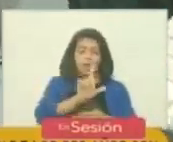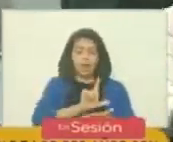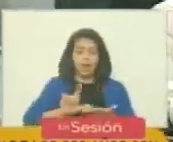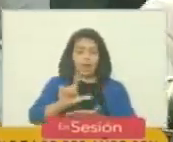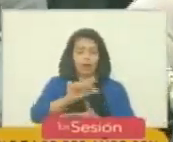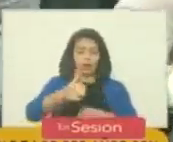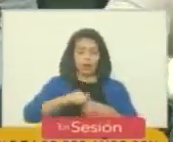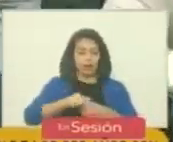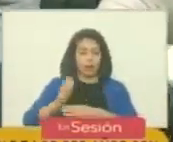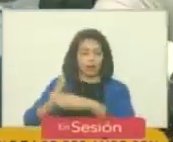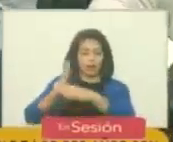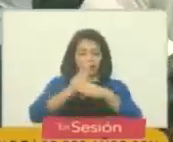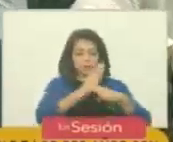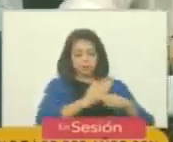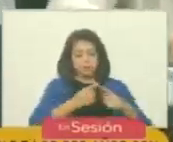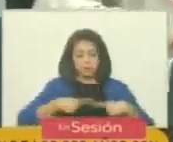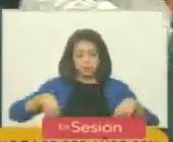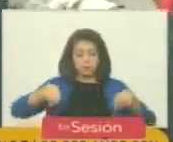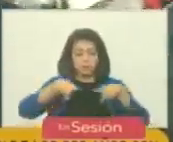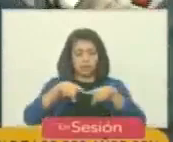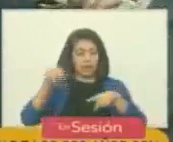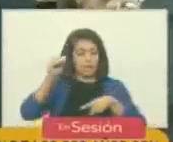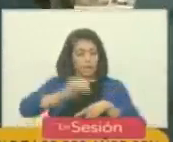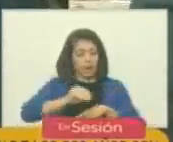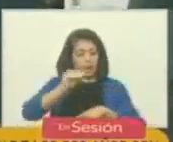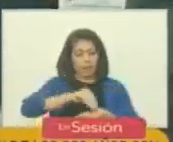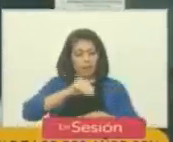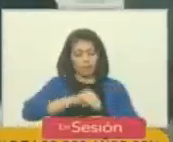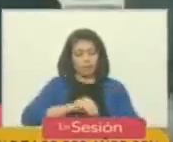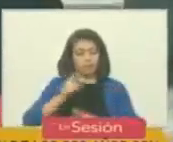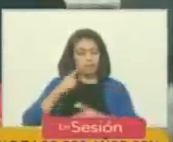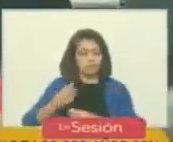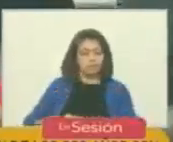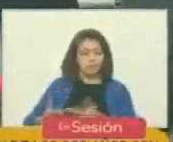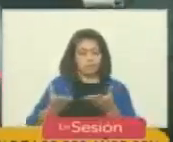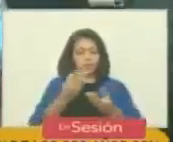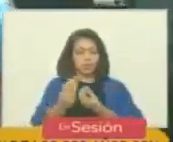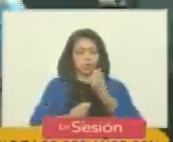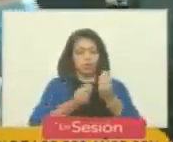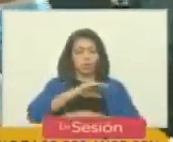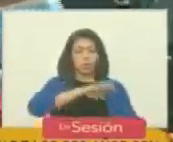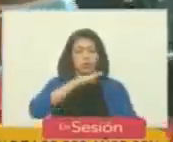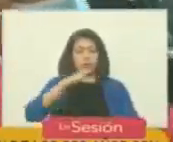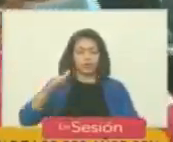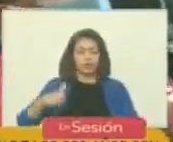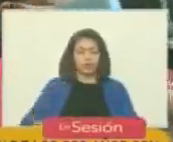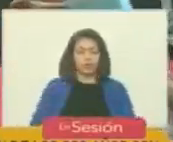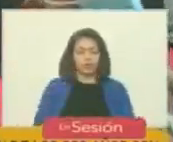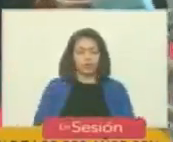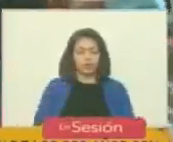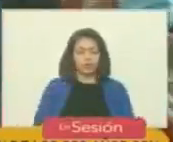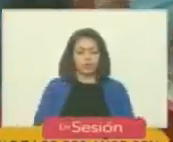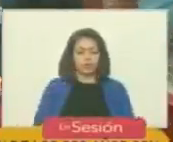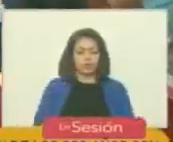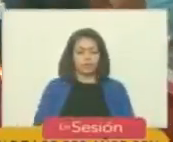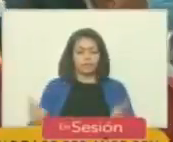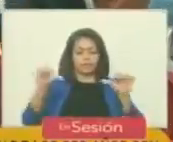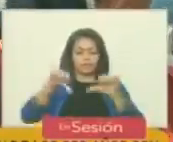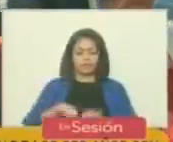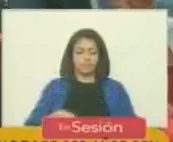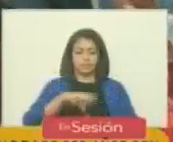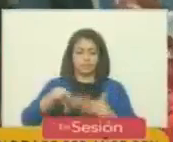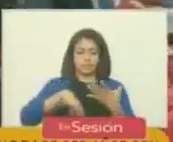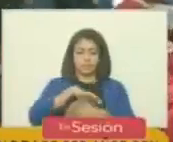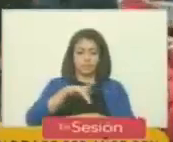y bloquear la región que recibía mayoritariamente suministro a través del mar destruir o